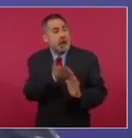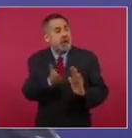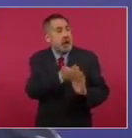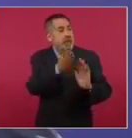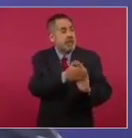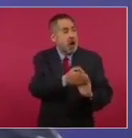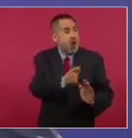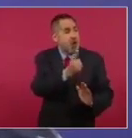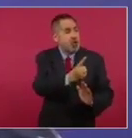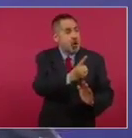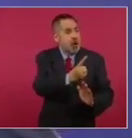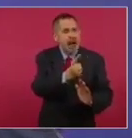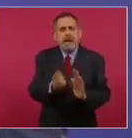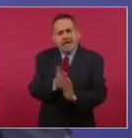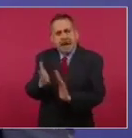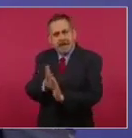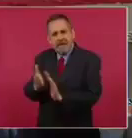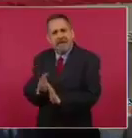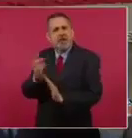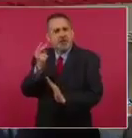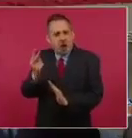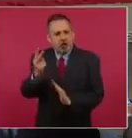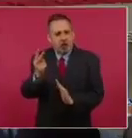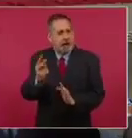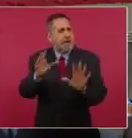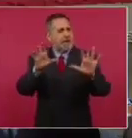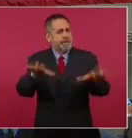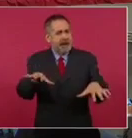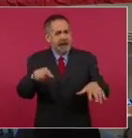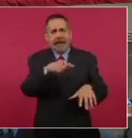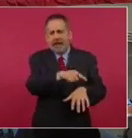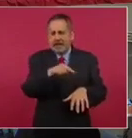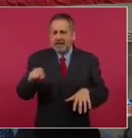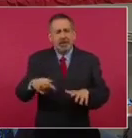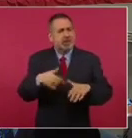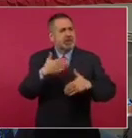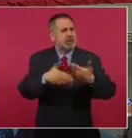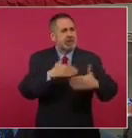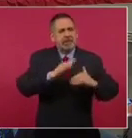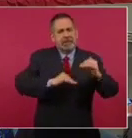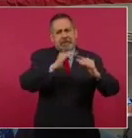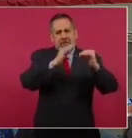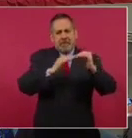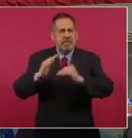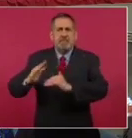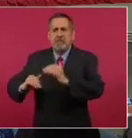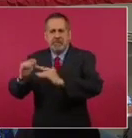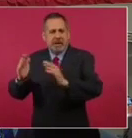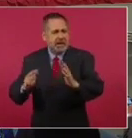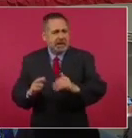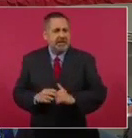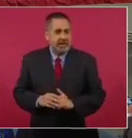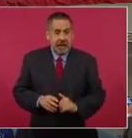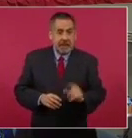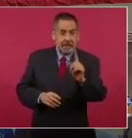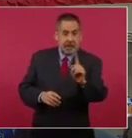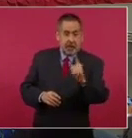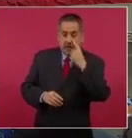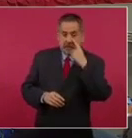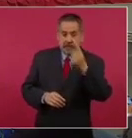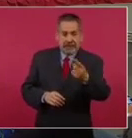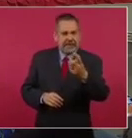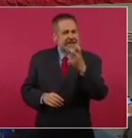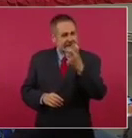centros de rehabilitación. Y de eso vamos a platicar brevemente esta mañana. El primero, ahí